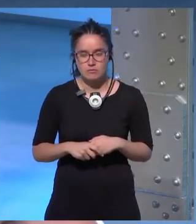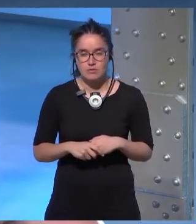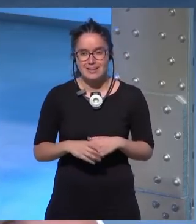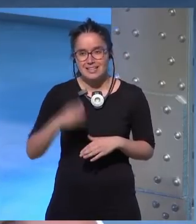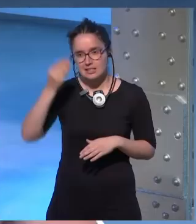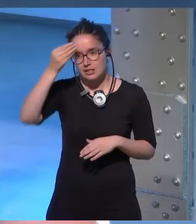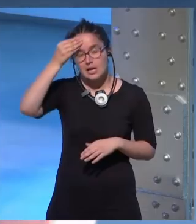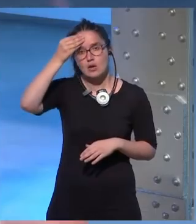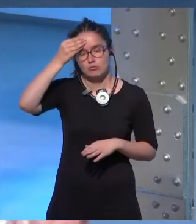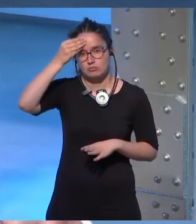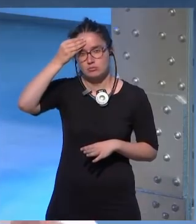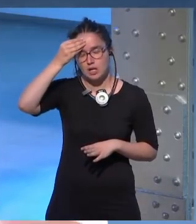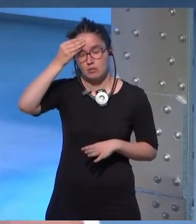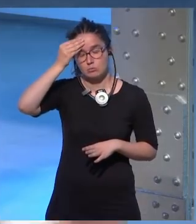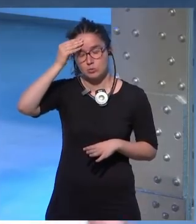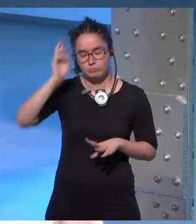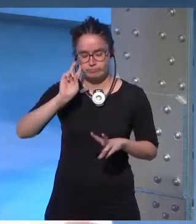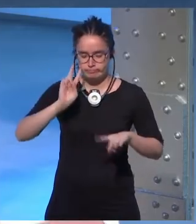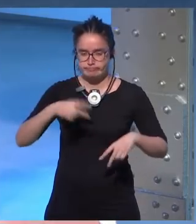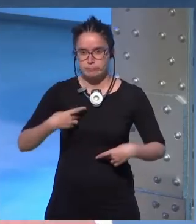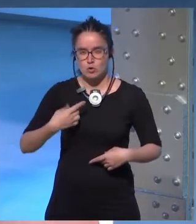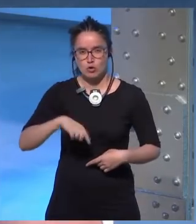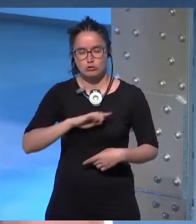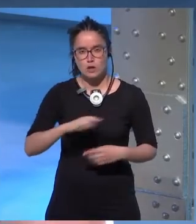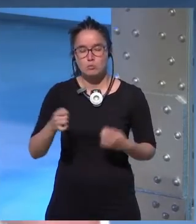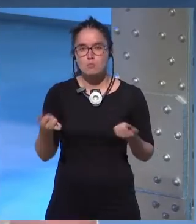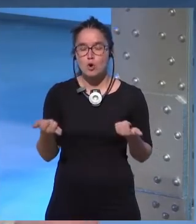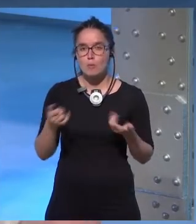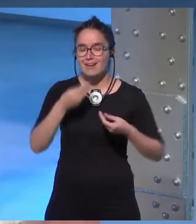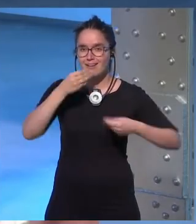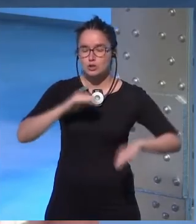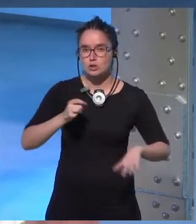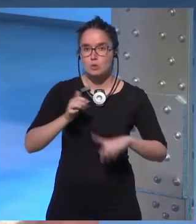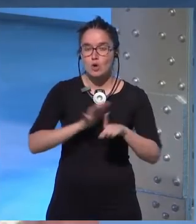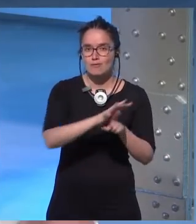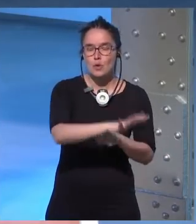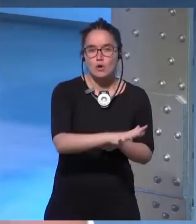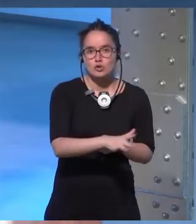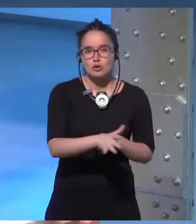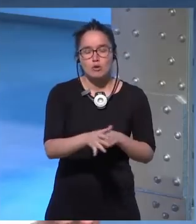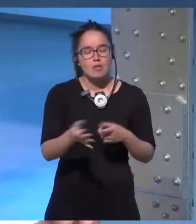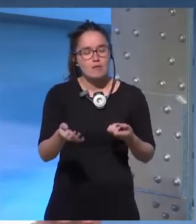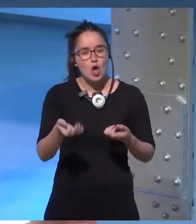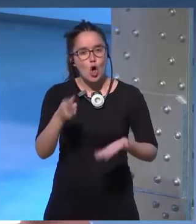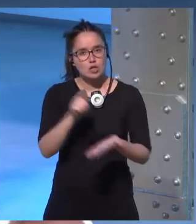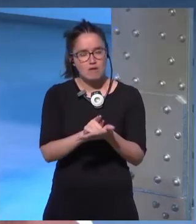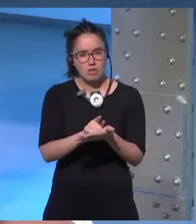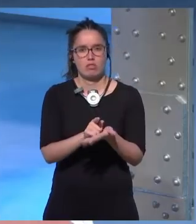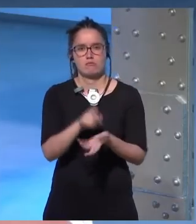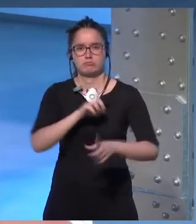creo que nos hemos visto arrastradas en parte por esas historias y que ha llegado el momento de revisitarlas